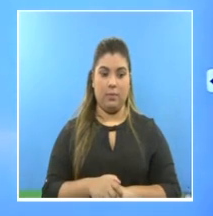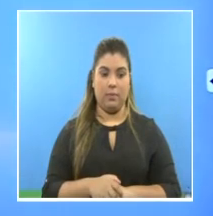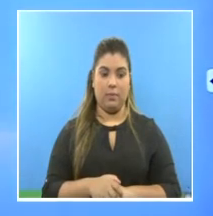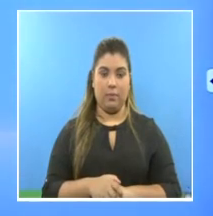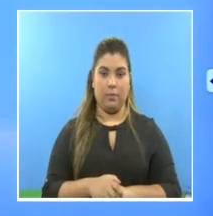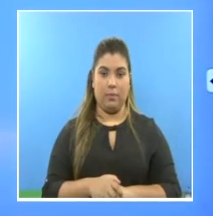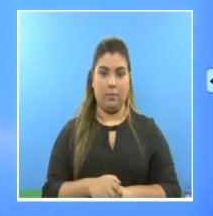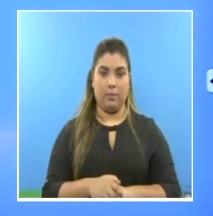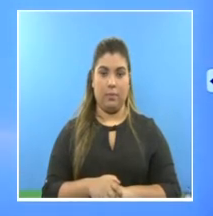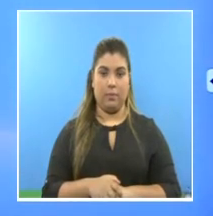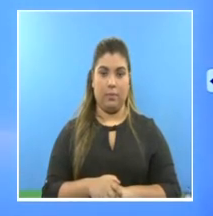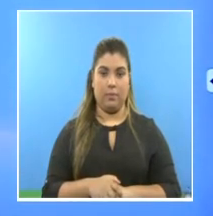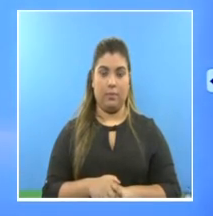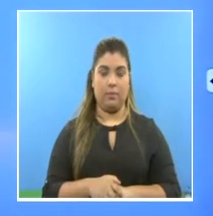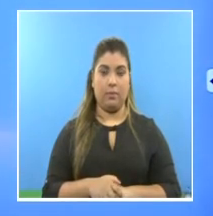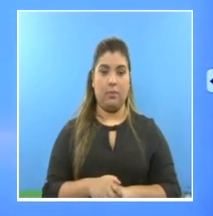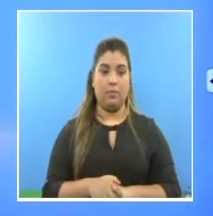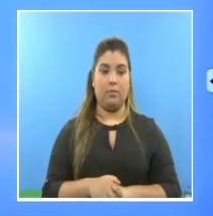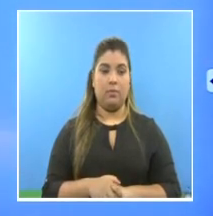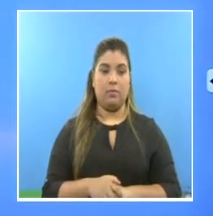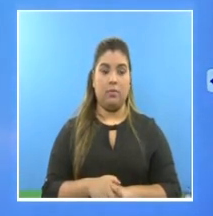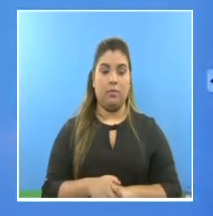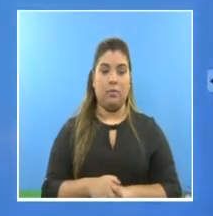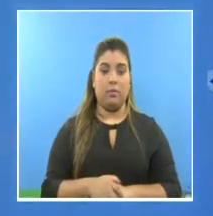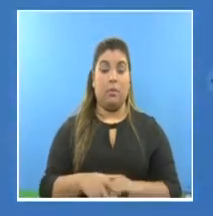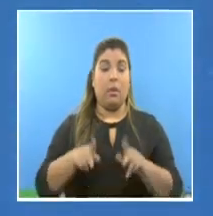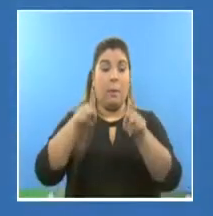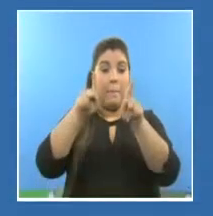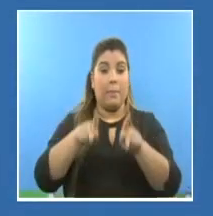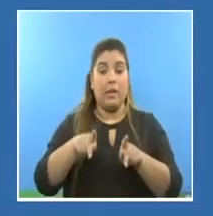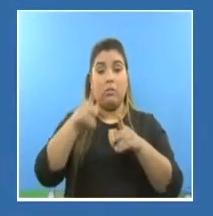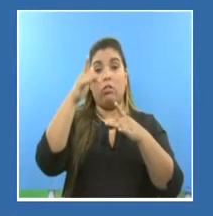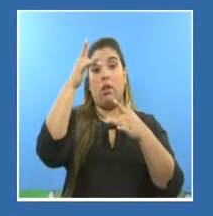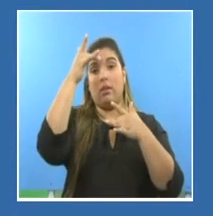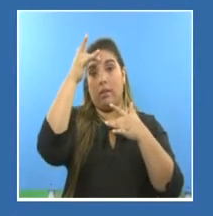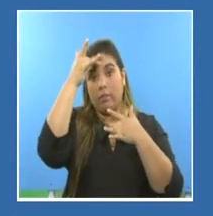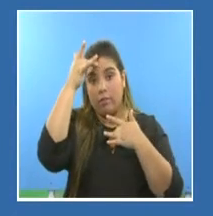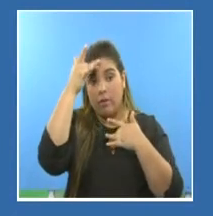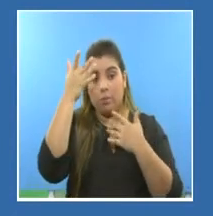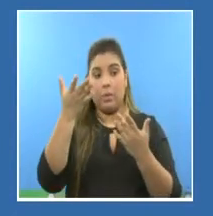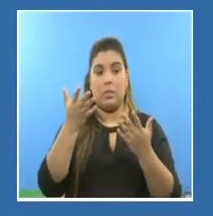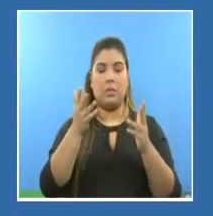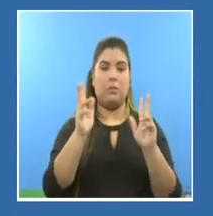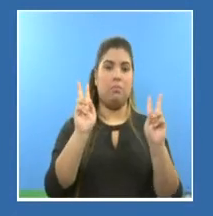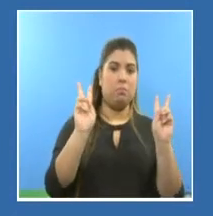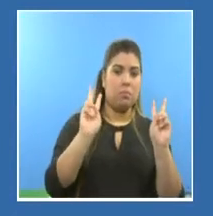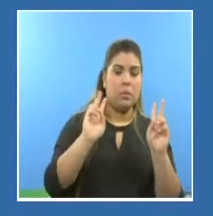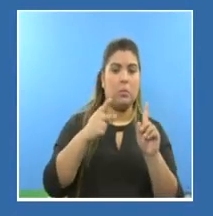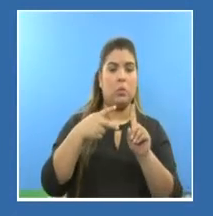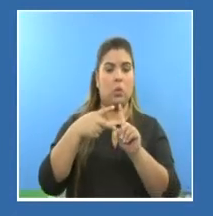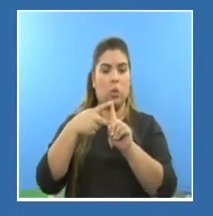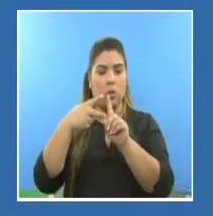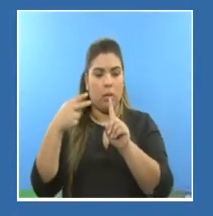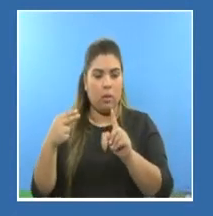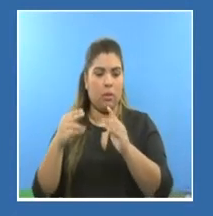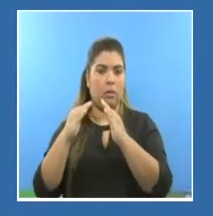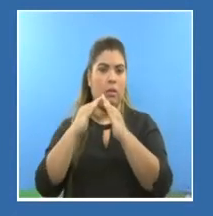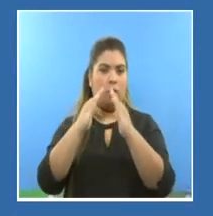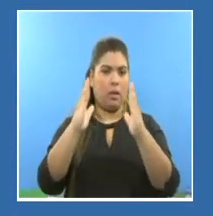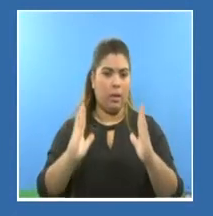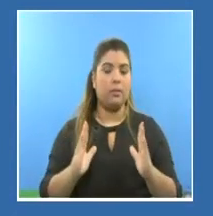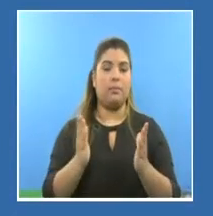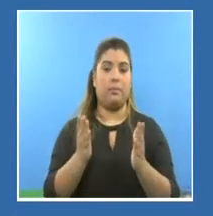En cuanto a la distribución de casos activos, tenemos